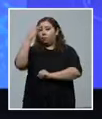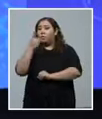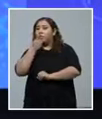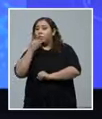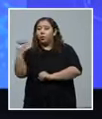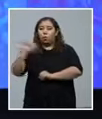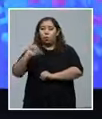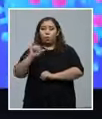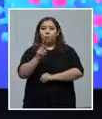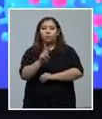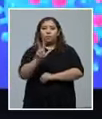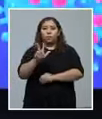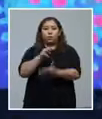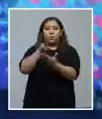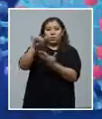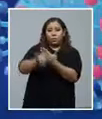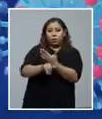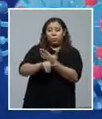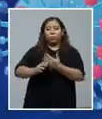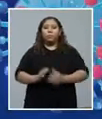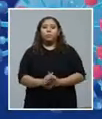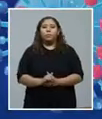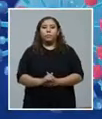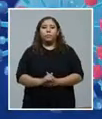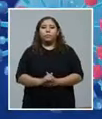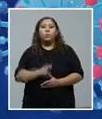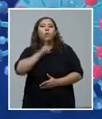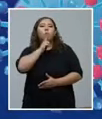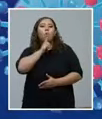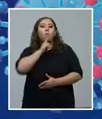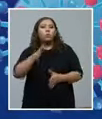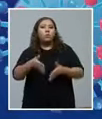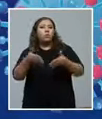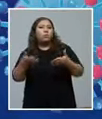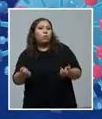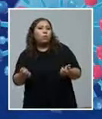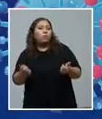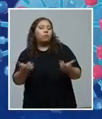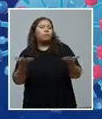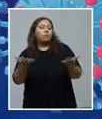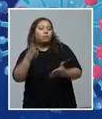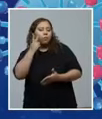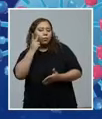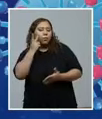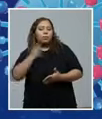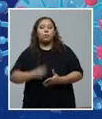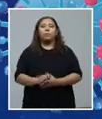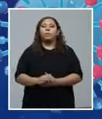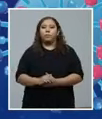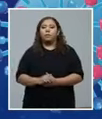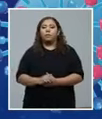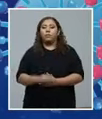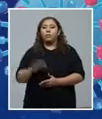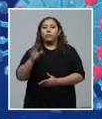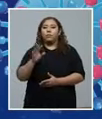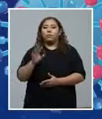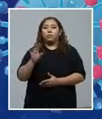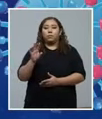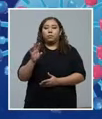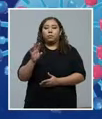Veamos cómo está nuestro país. Se han realizado, vea usted, más de 700